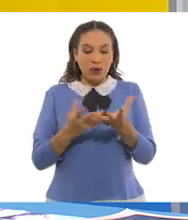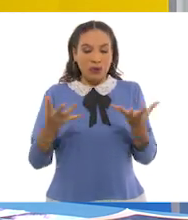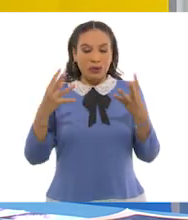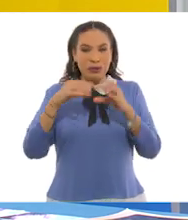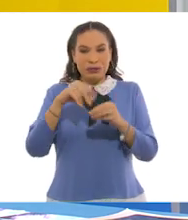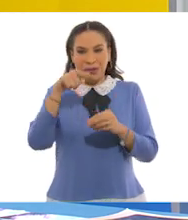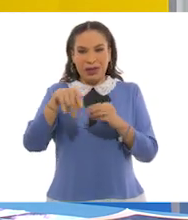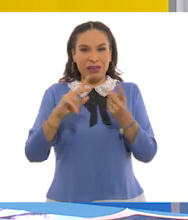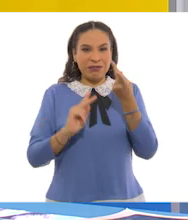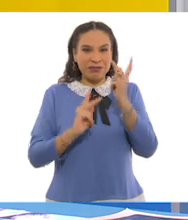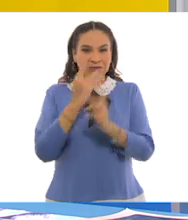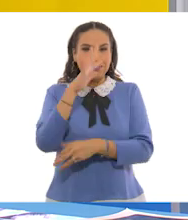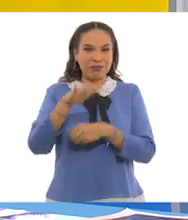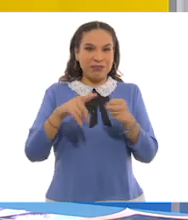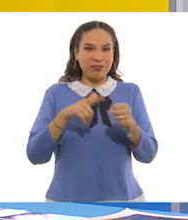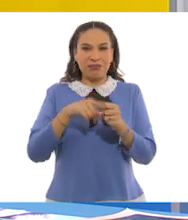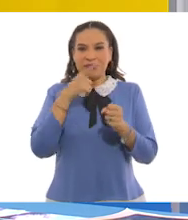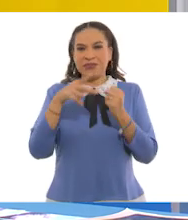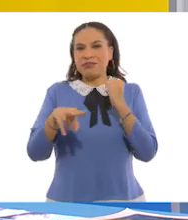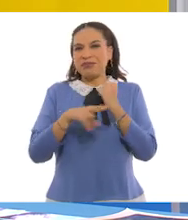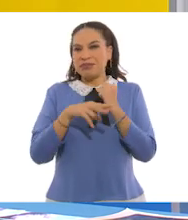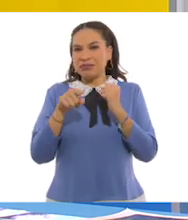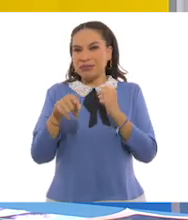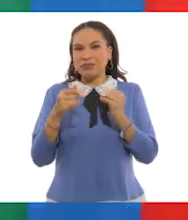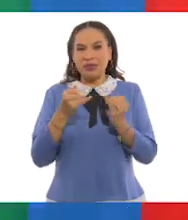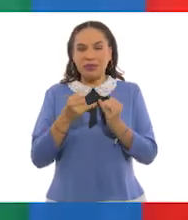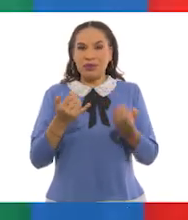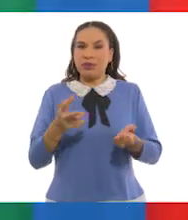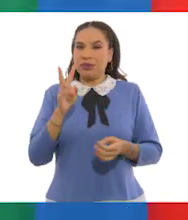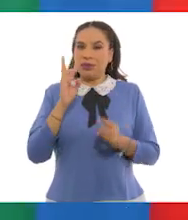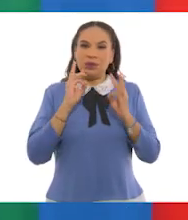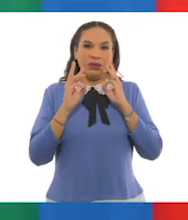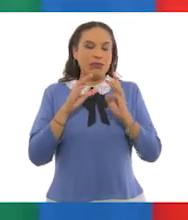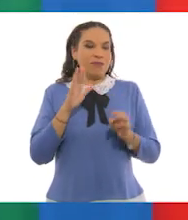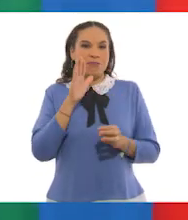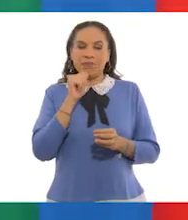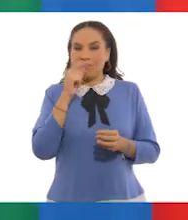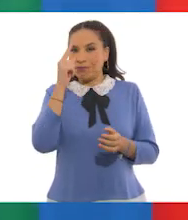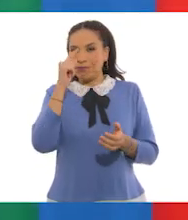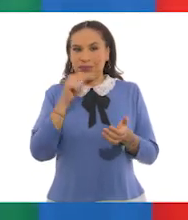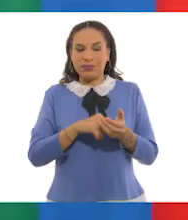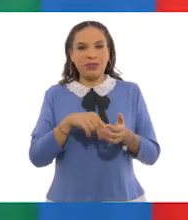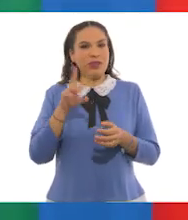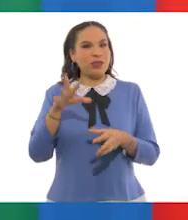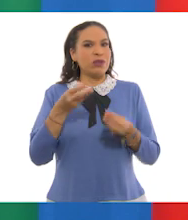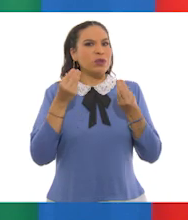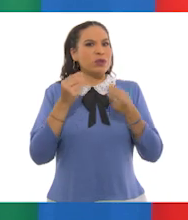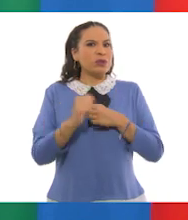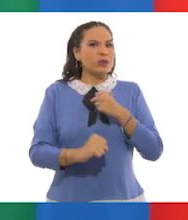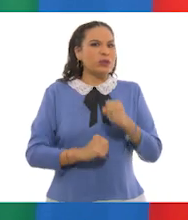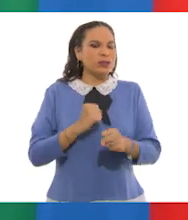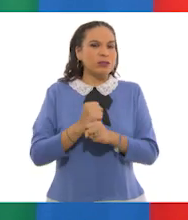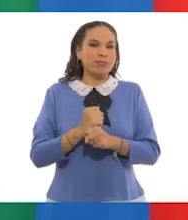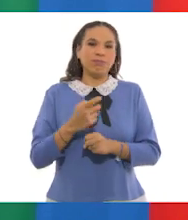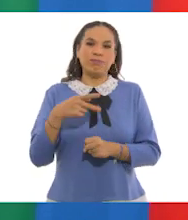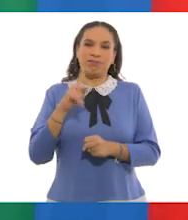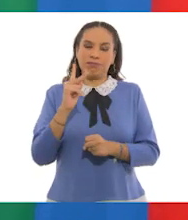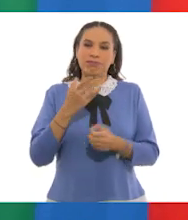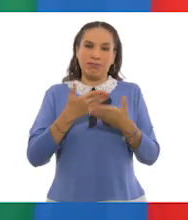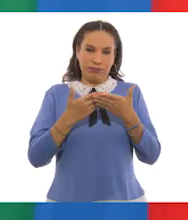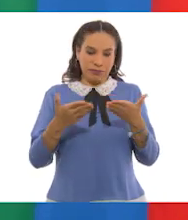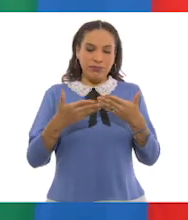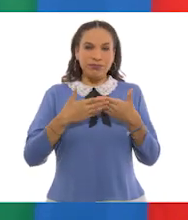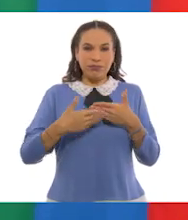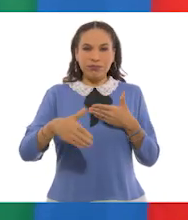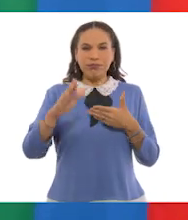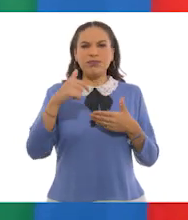naturaleza, como lo es el vidrio. Guau, no, pues no, no lo puedo creer que sean tantos años. Pero bueno, de ahora en